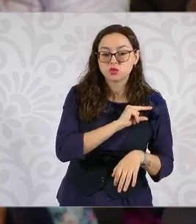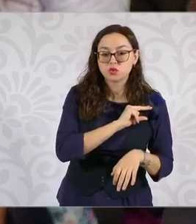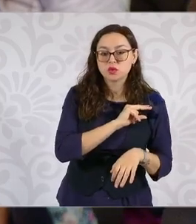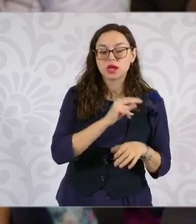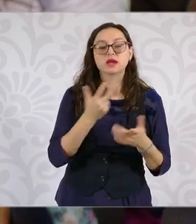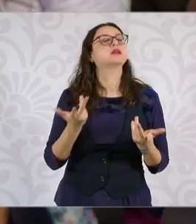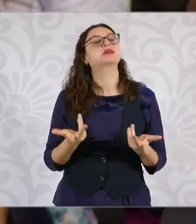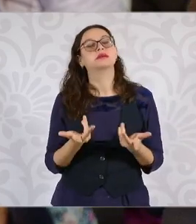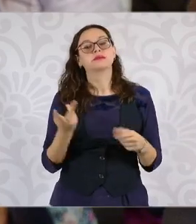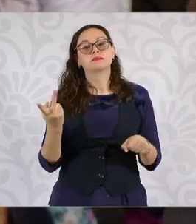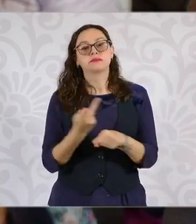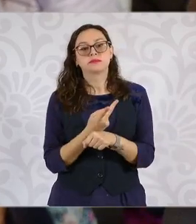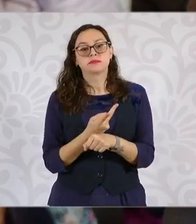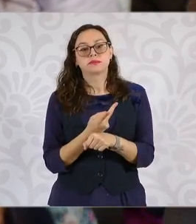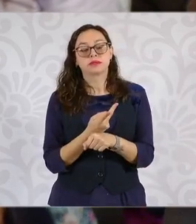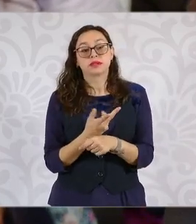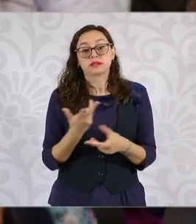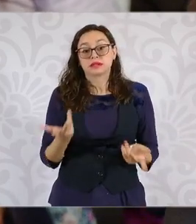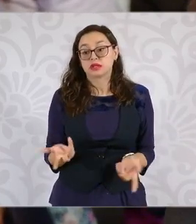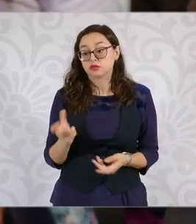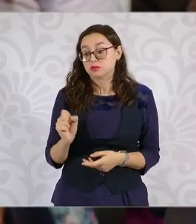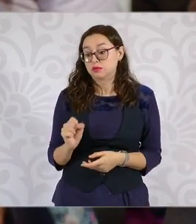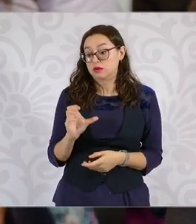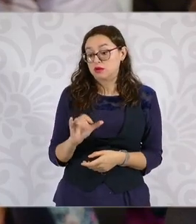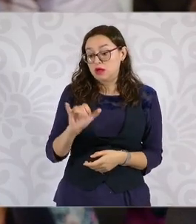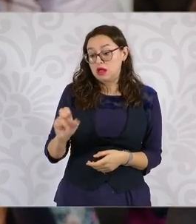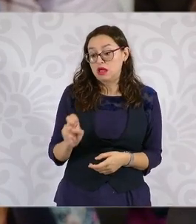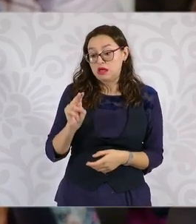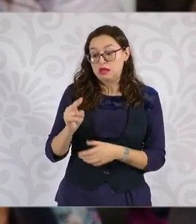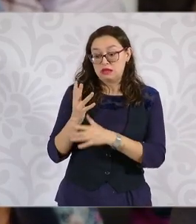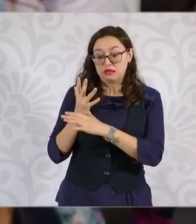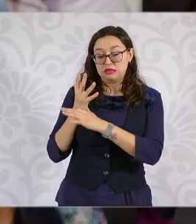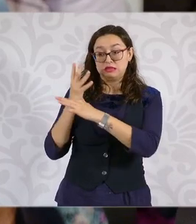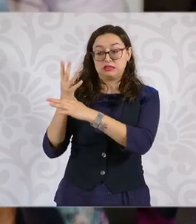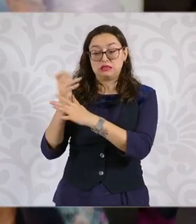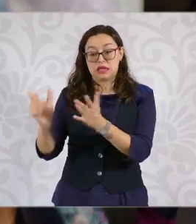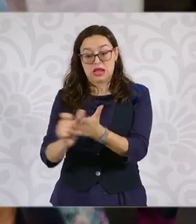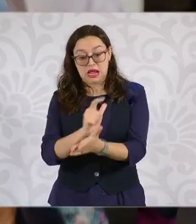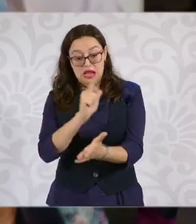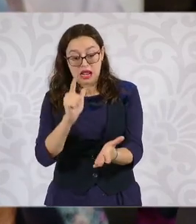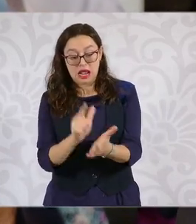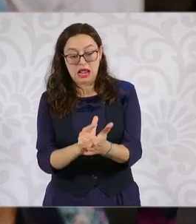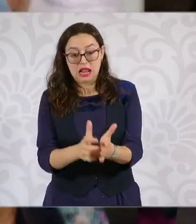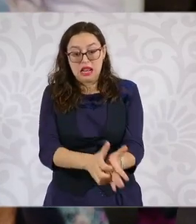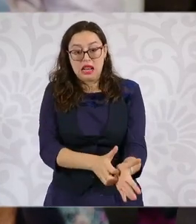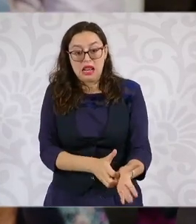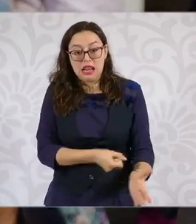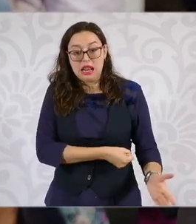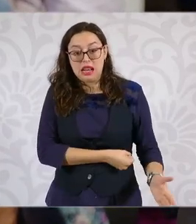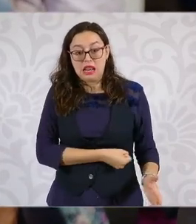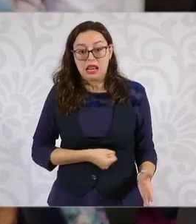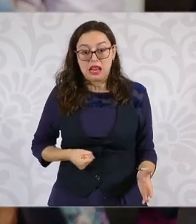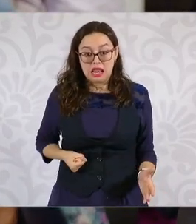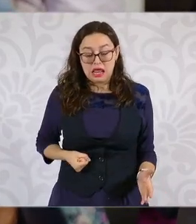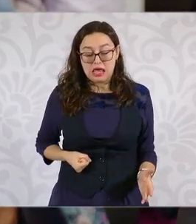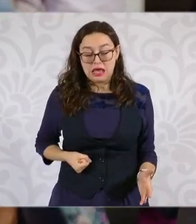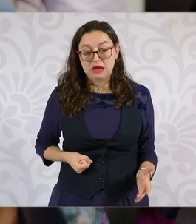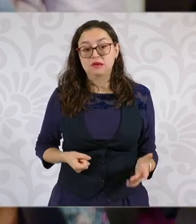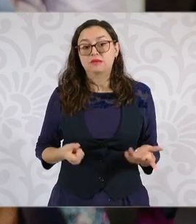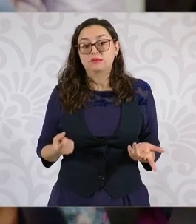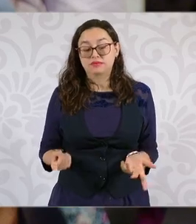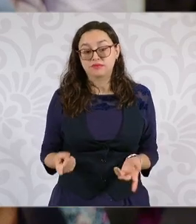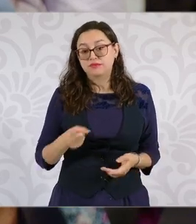Nación declaró inconstitucional una de las disposiciones de la Ley de Austeridad Republicana que prohibía a funcionarios